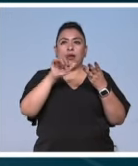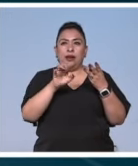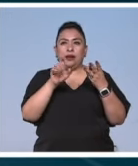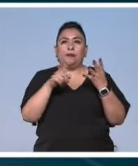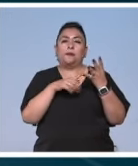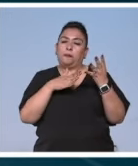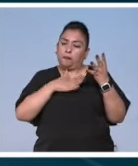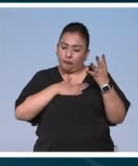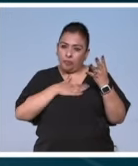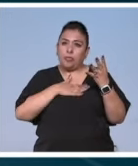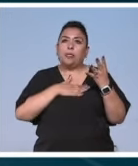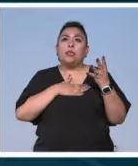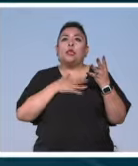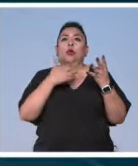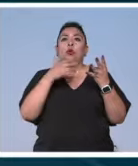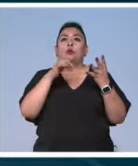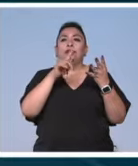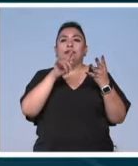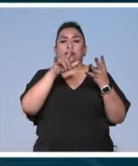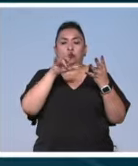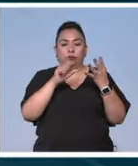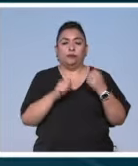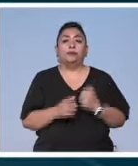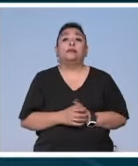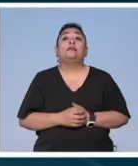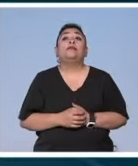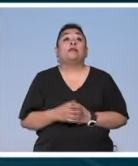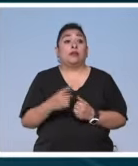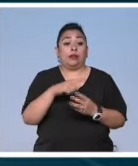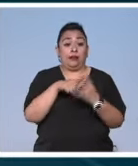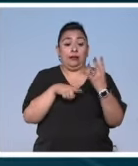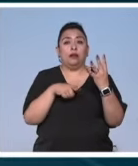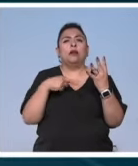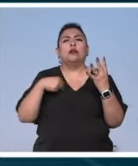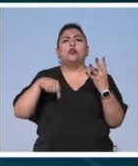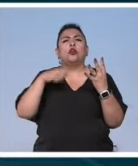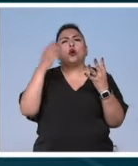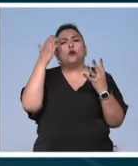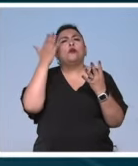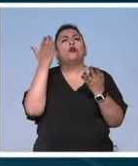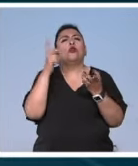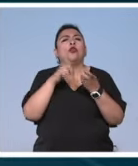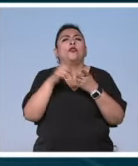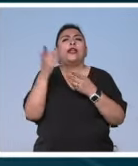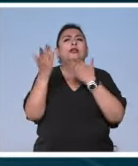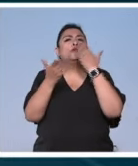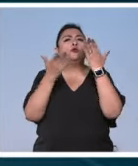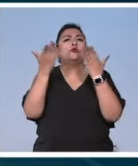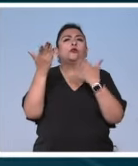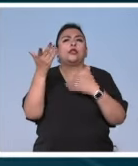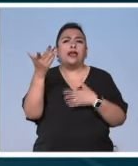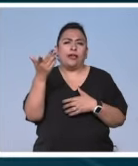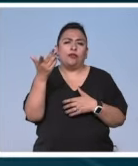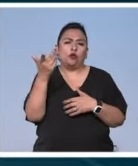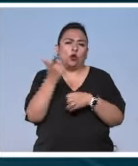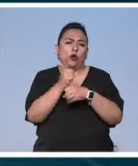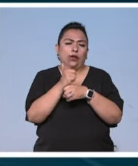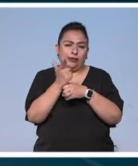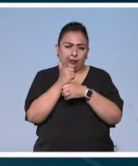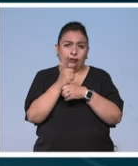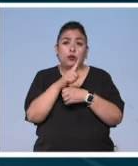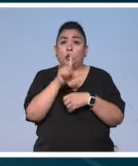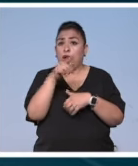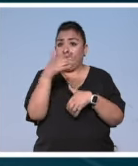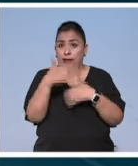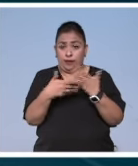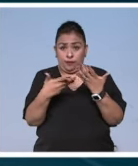y su servidora Witsi Cruz. Y nosotras nos conocimos estudiando la carrera pero cuando